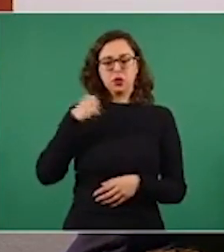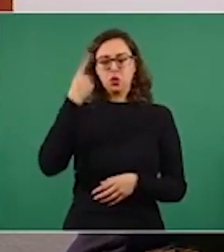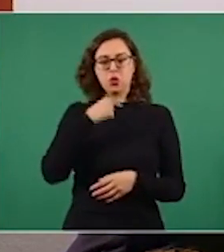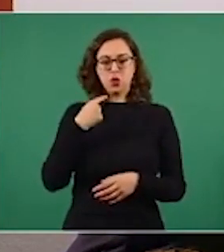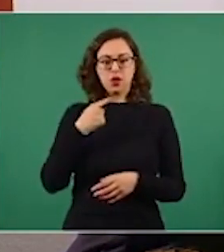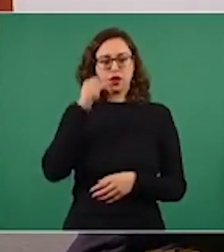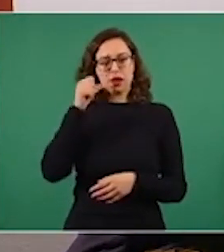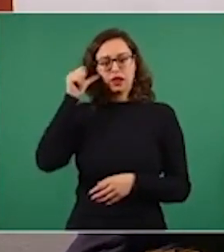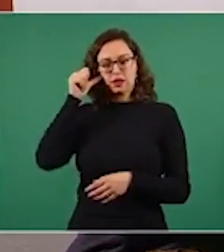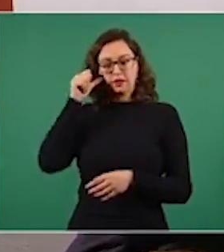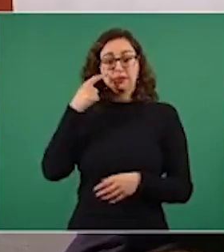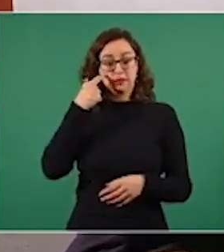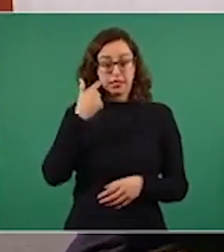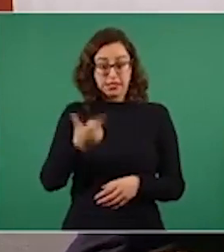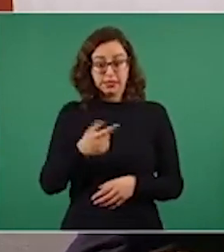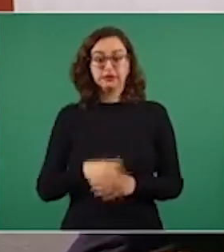86, miren Guanajuato.